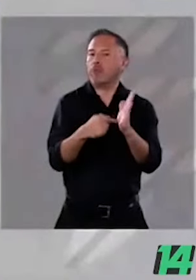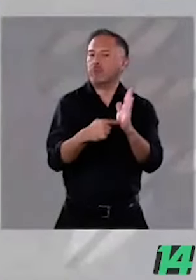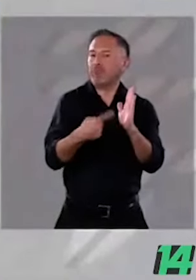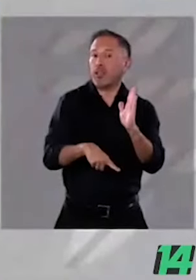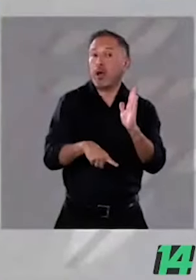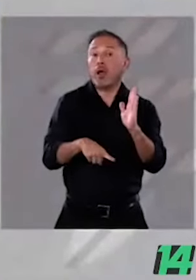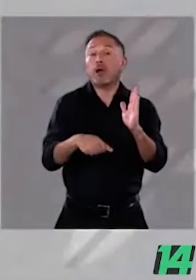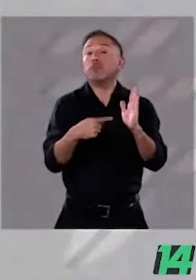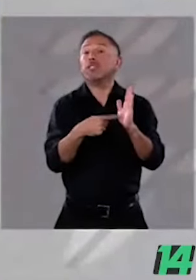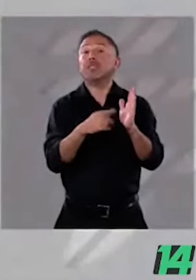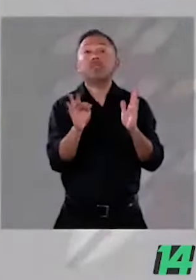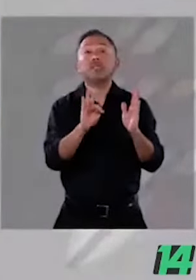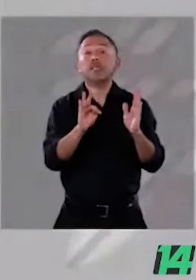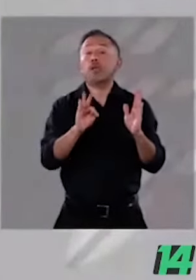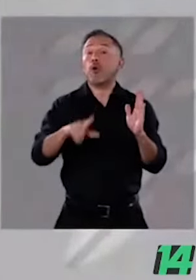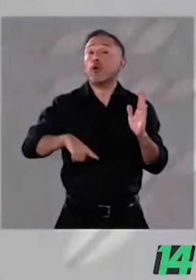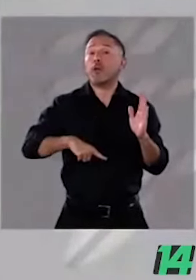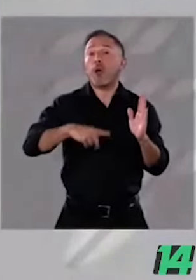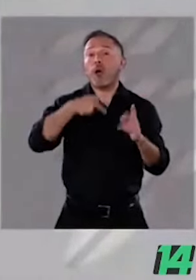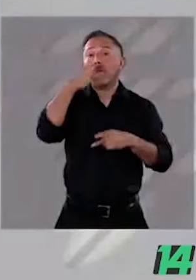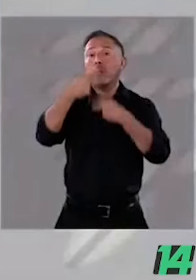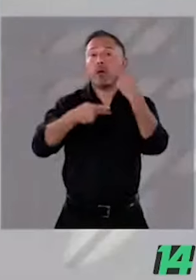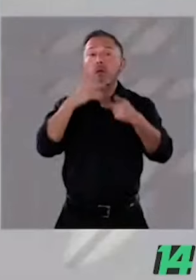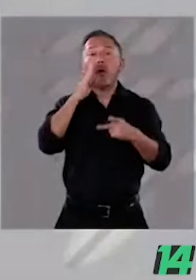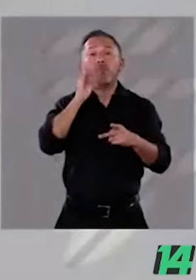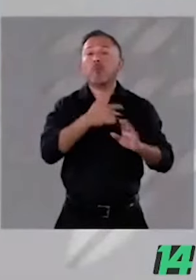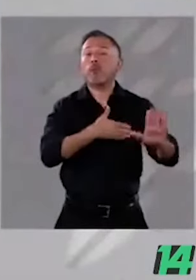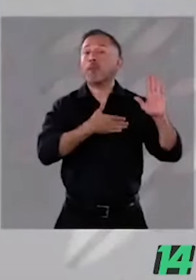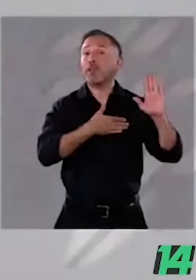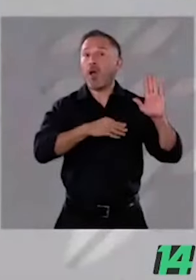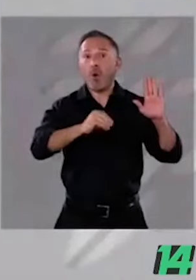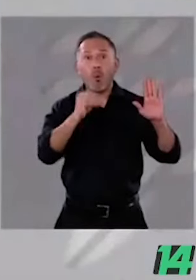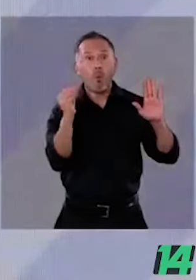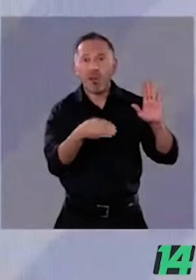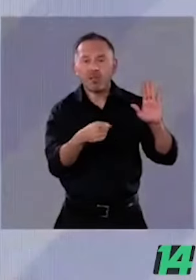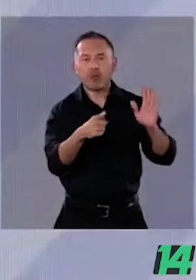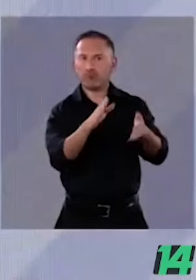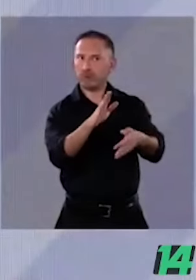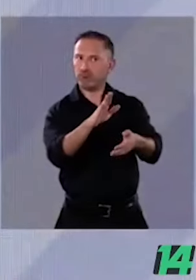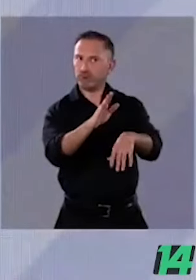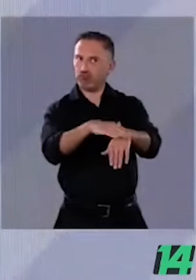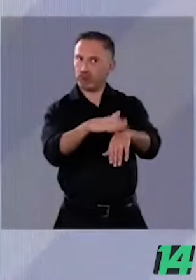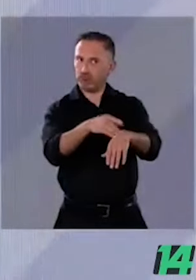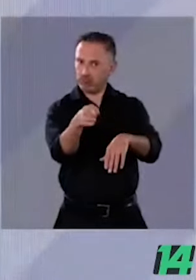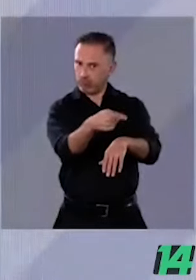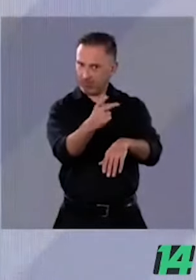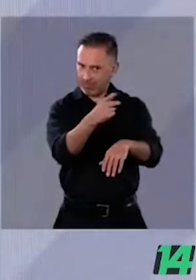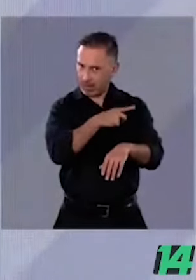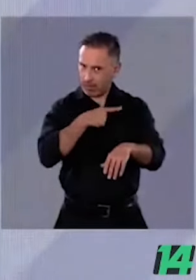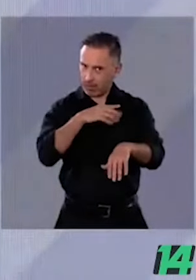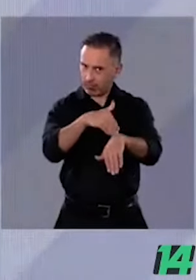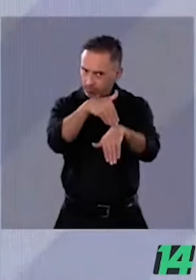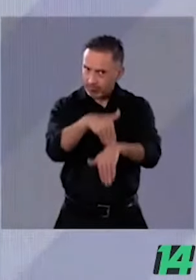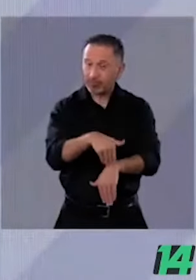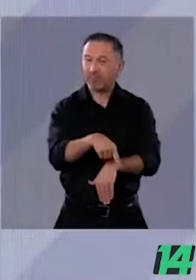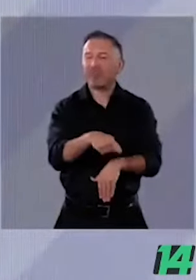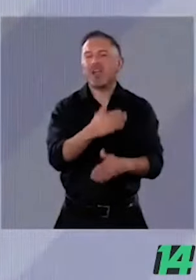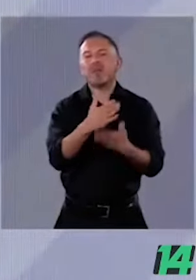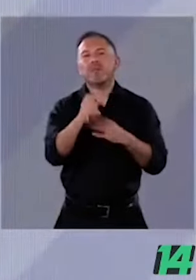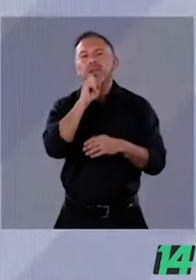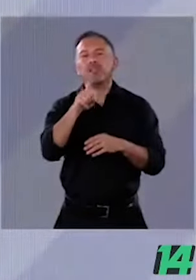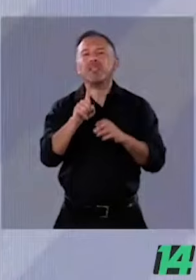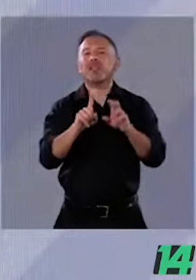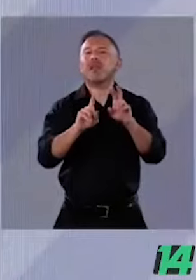a cuentas a los gobiernos a cumplir con lo que se comprometieron. También necesitamos hacer más barata la democracia. No puede ser posible